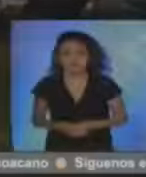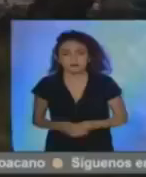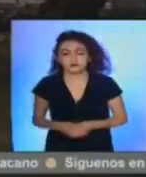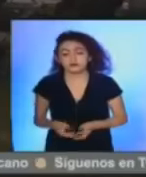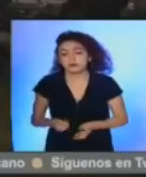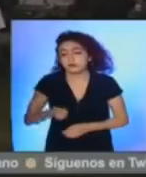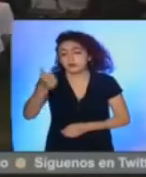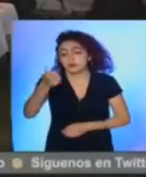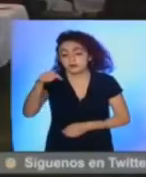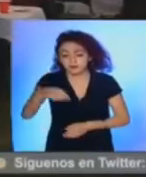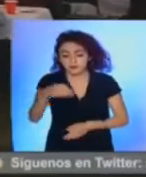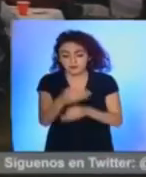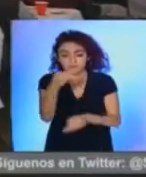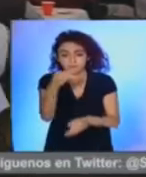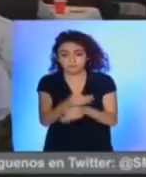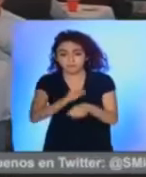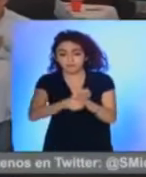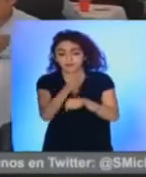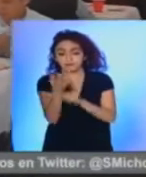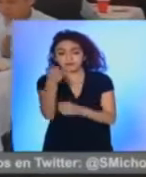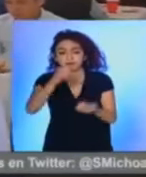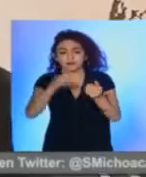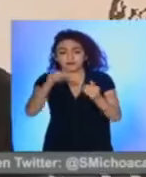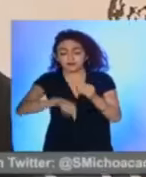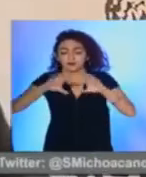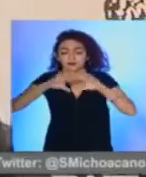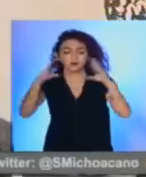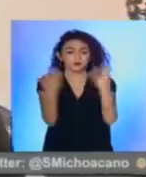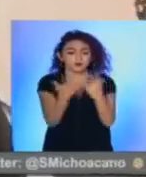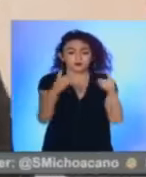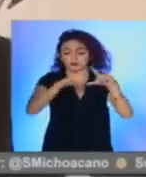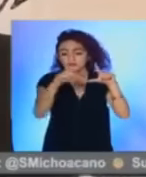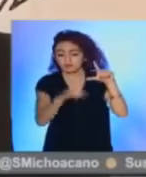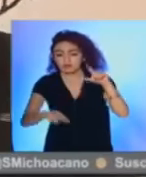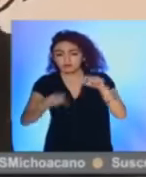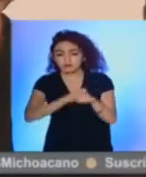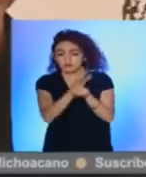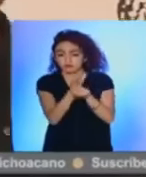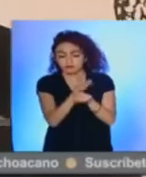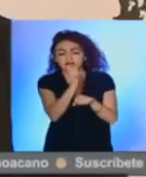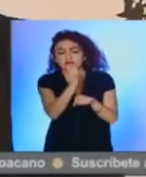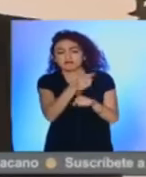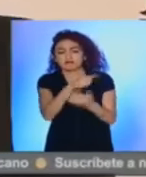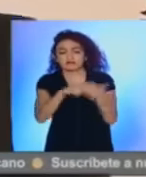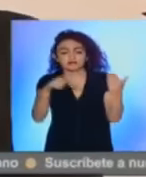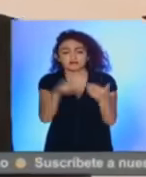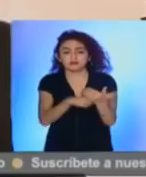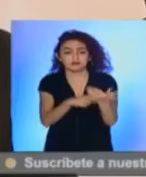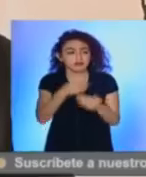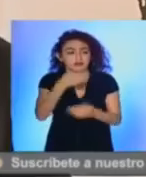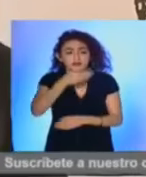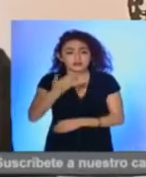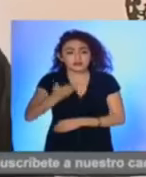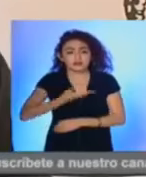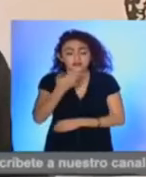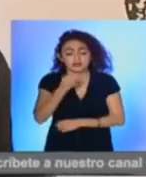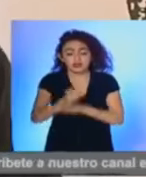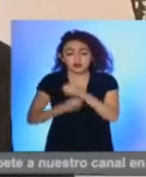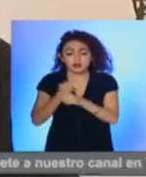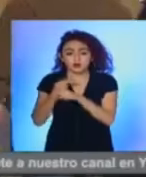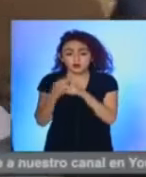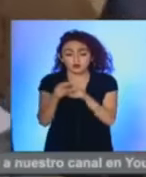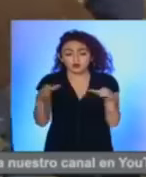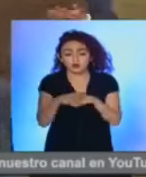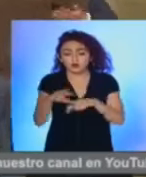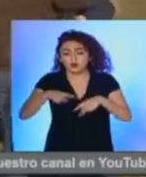Por primera vez y ante la actual contingencia que se vive en el mundo y el país por el COVID-19 será suspendido el festejo tradicional por el aniversario